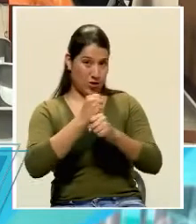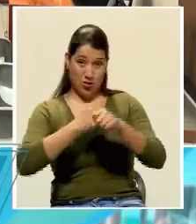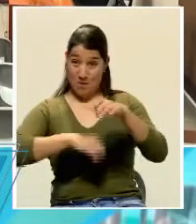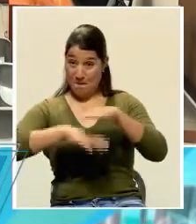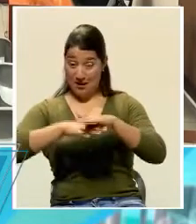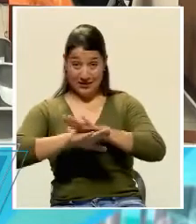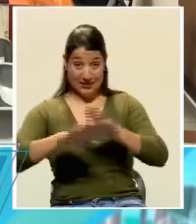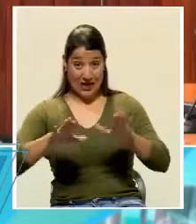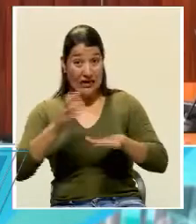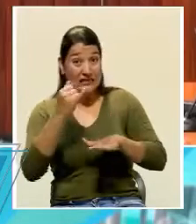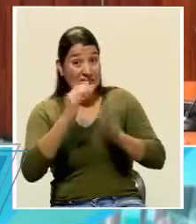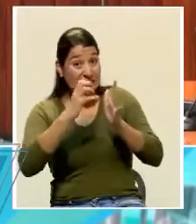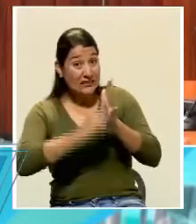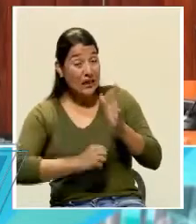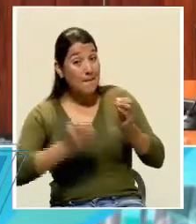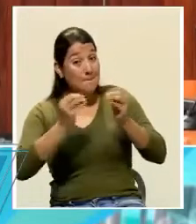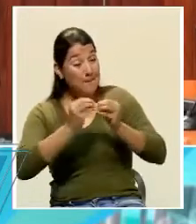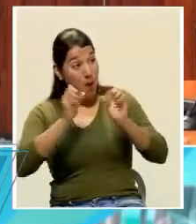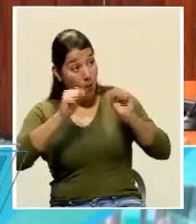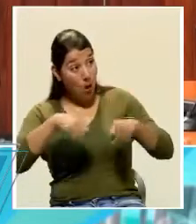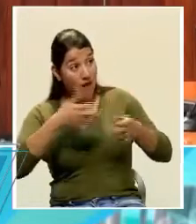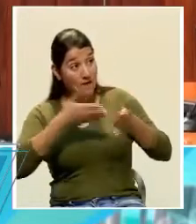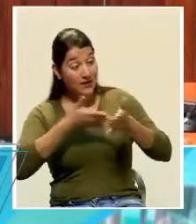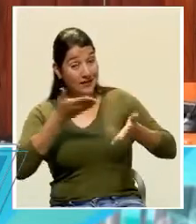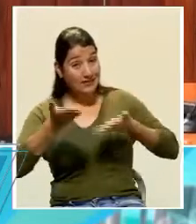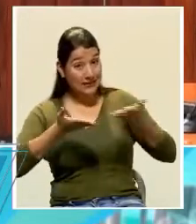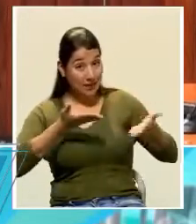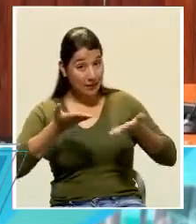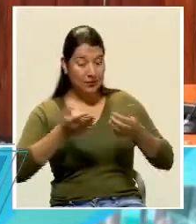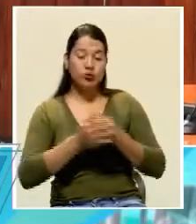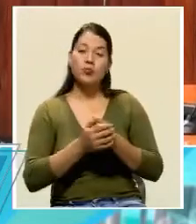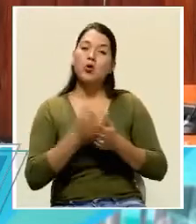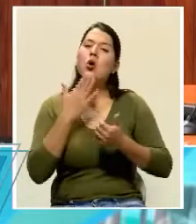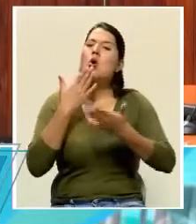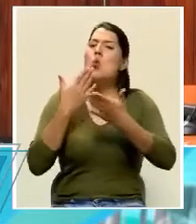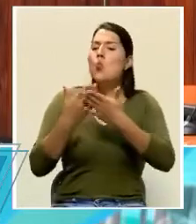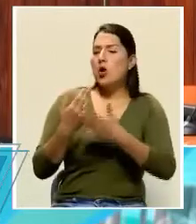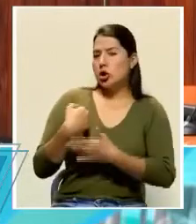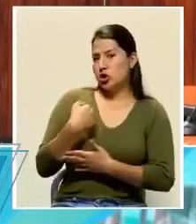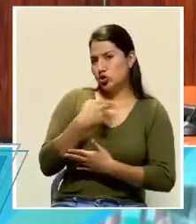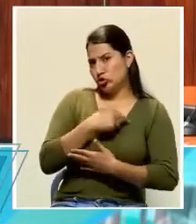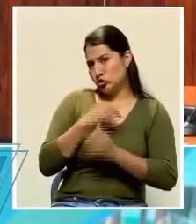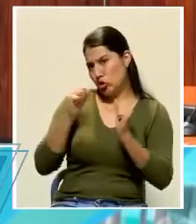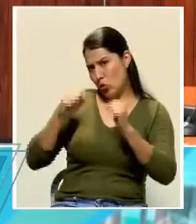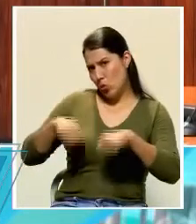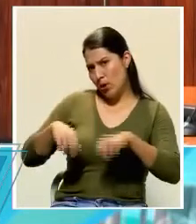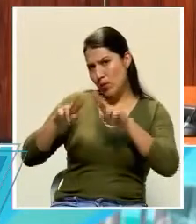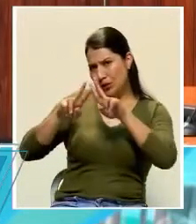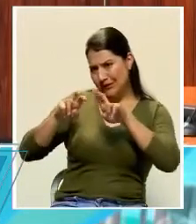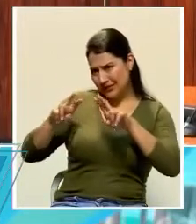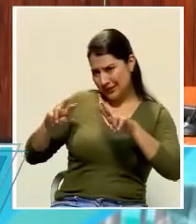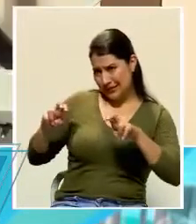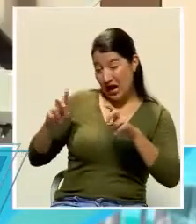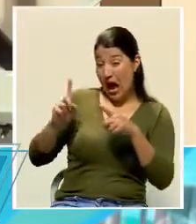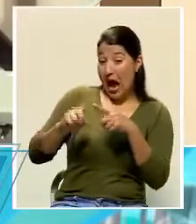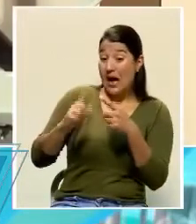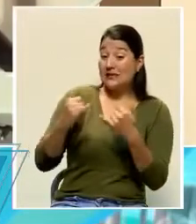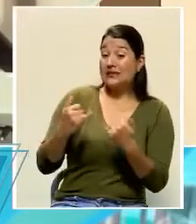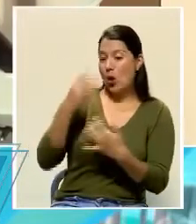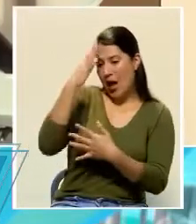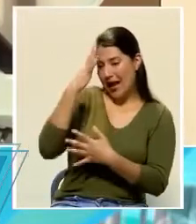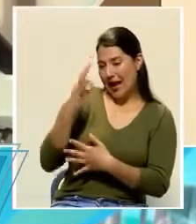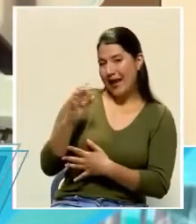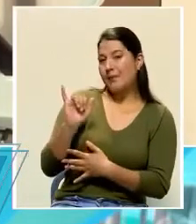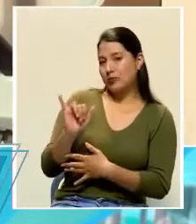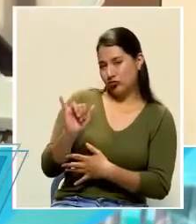causaría más afectación en los servicios. Bueno, habría que analizarlo, pero en principio tenemos la impresión de que sí pasaría eso.